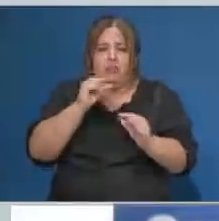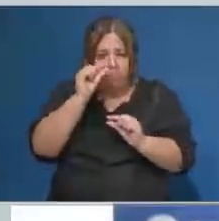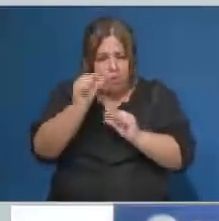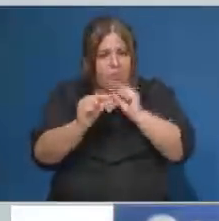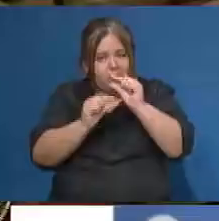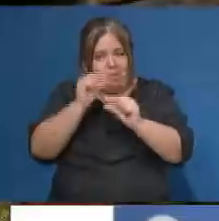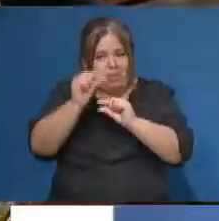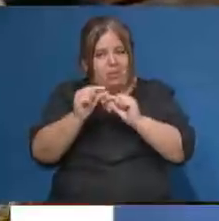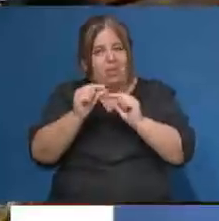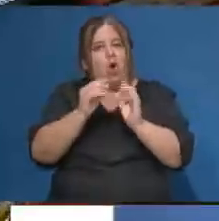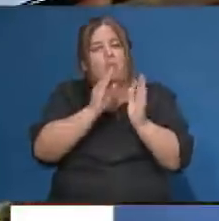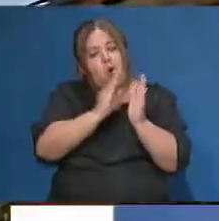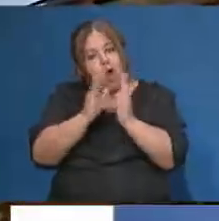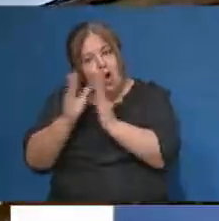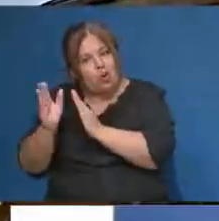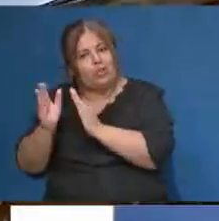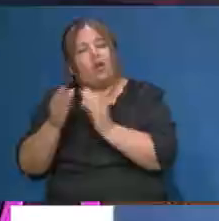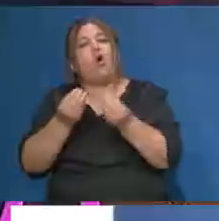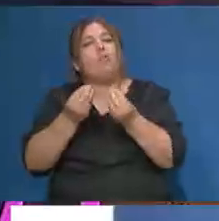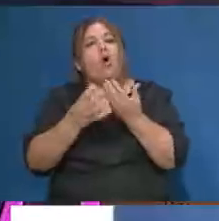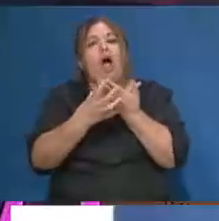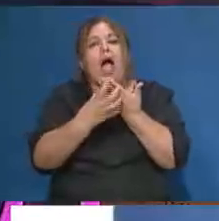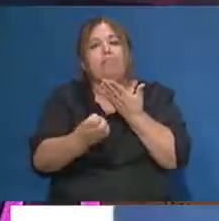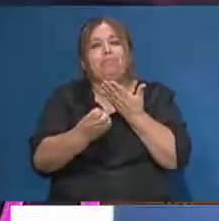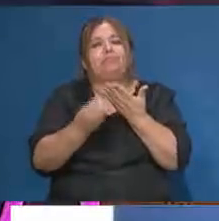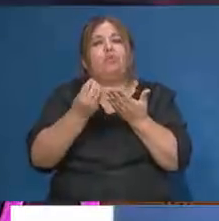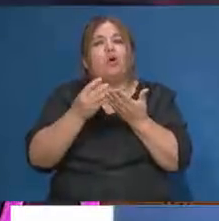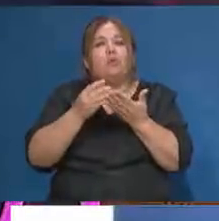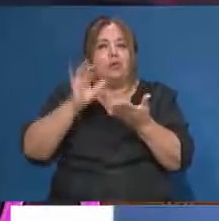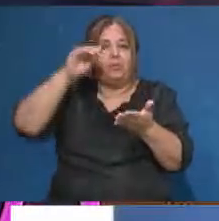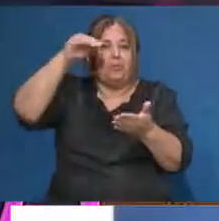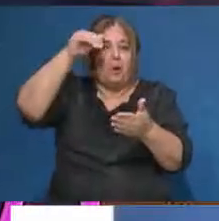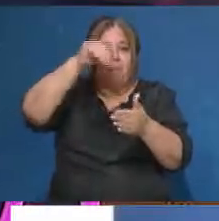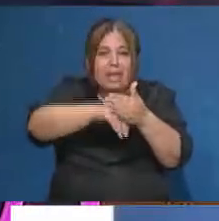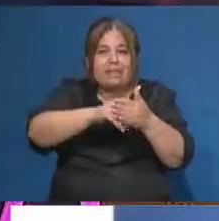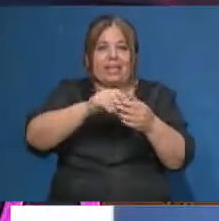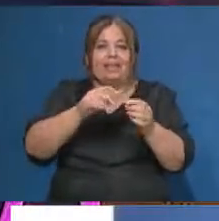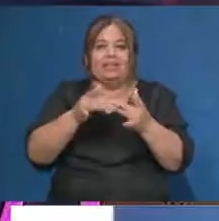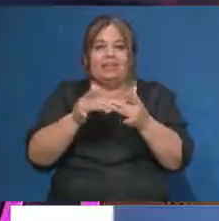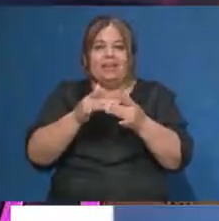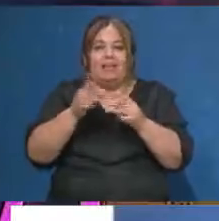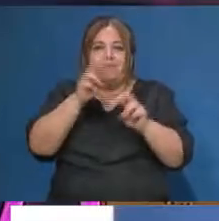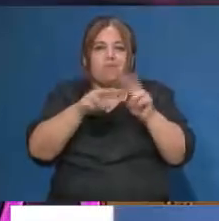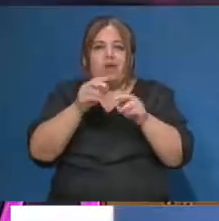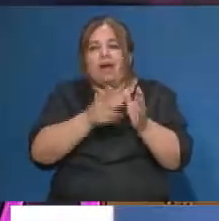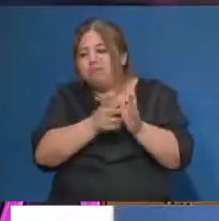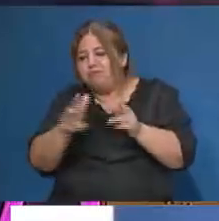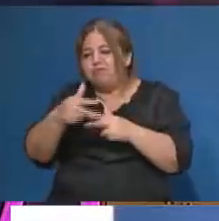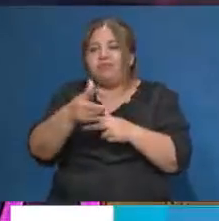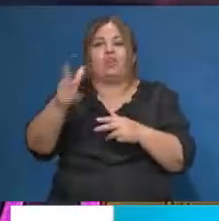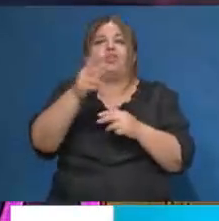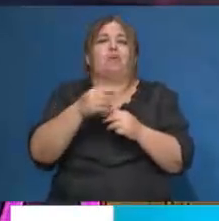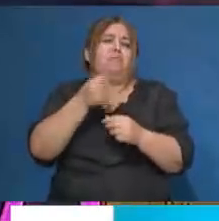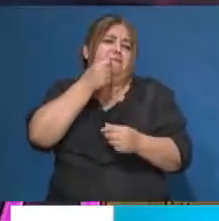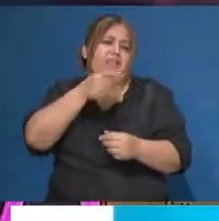paso cómo utilizar esta plataforma para buscar recorridos. Es muy, muy, muy, muy sencillo. Mira, en primer lugar, lo que